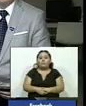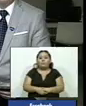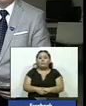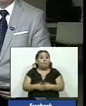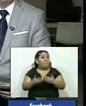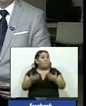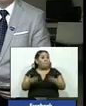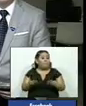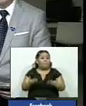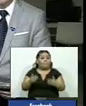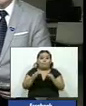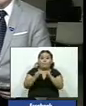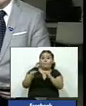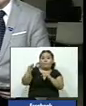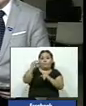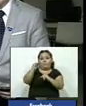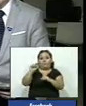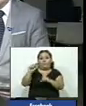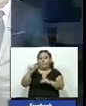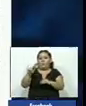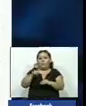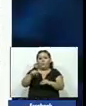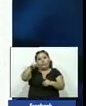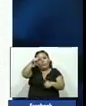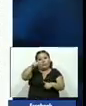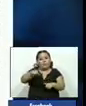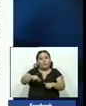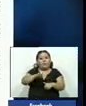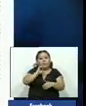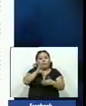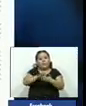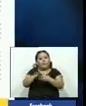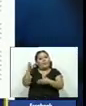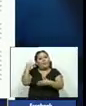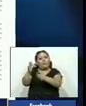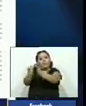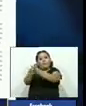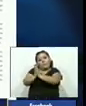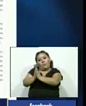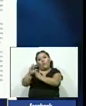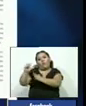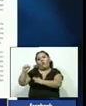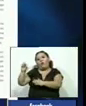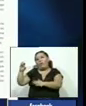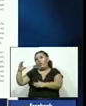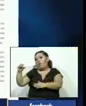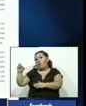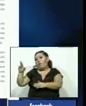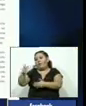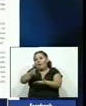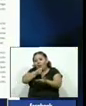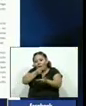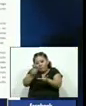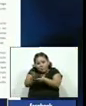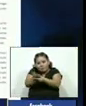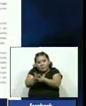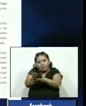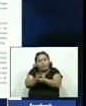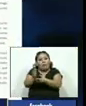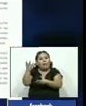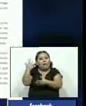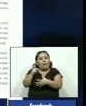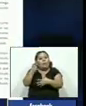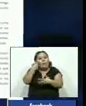y la sala de lo constitucional declaró improcedente la petición hecha por la corte suprema de justicia sobre los informes elaborados por la sección de